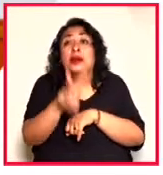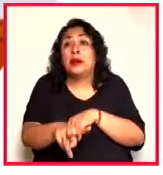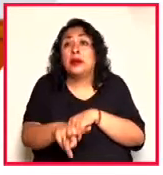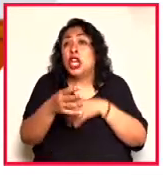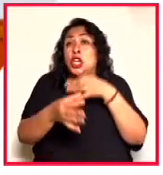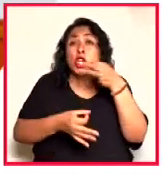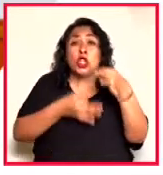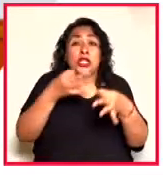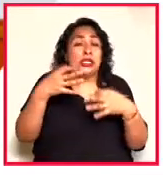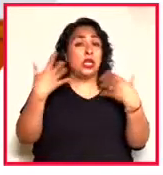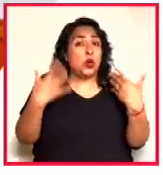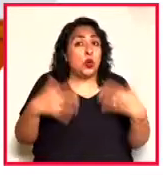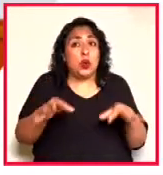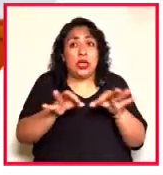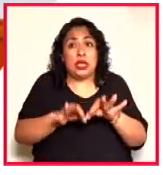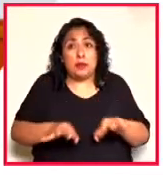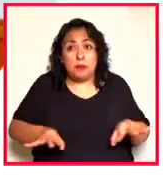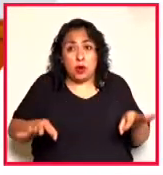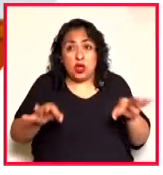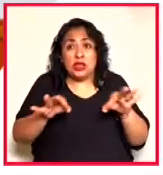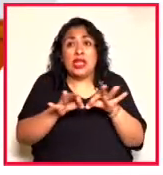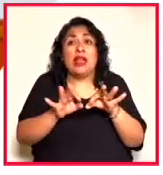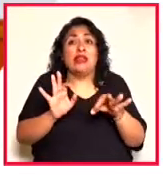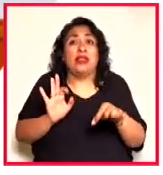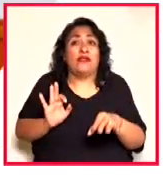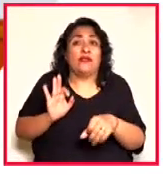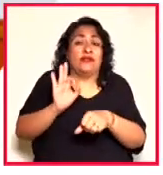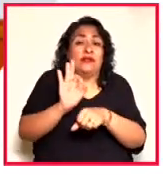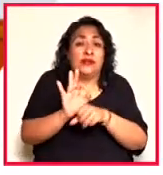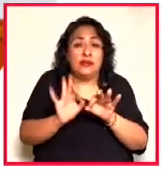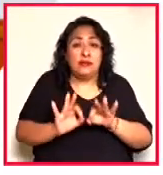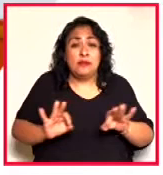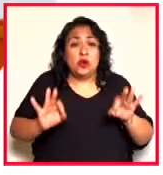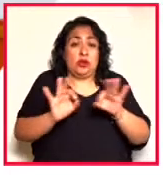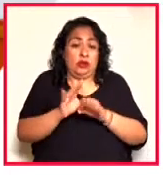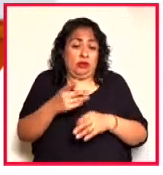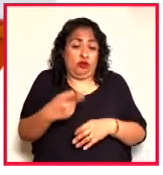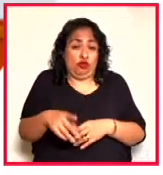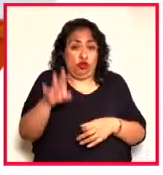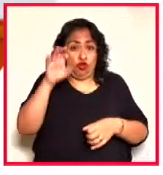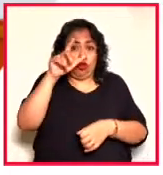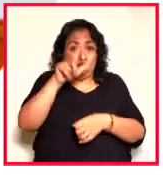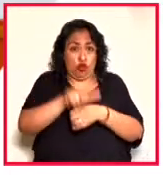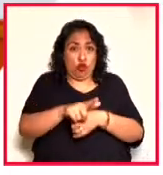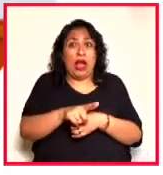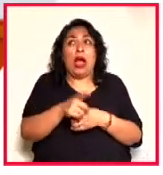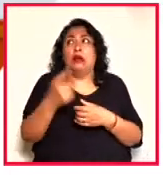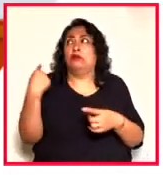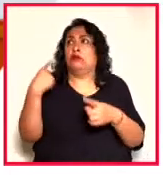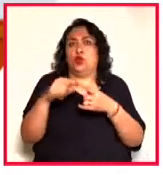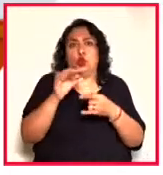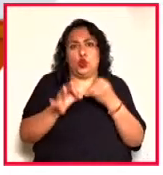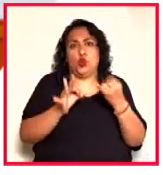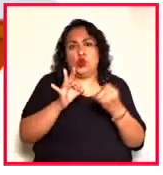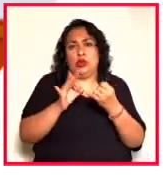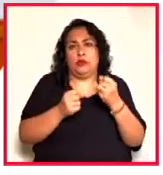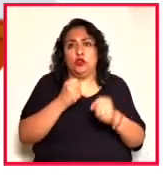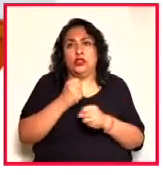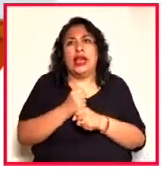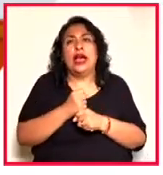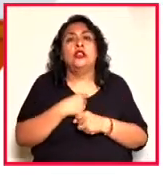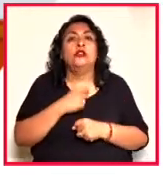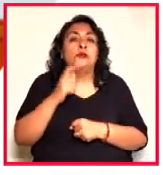más importantes, una de las acciones más importantes de nuestra diplomacia cultural de los últimos años. Se trata